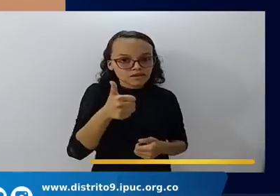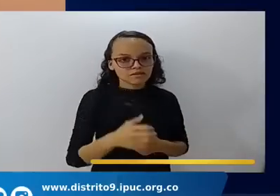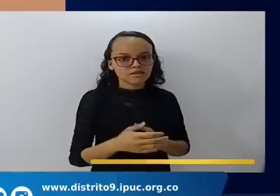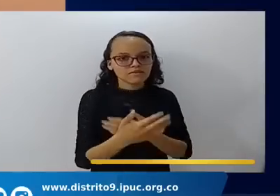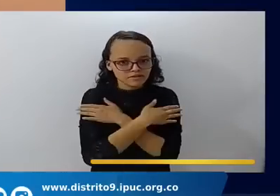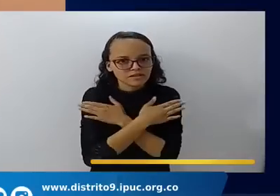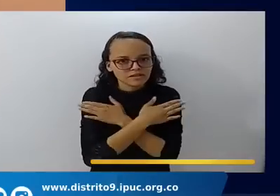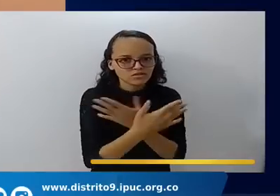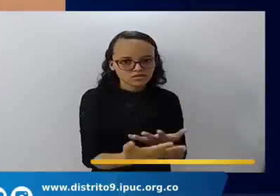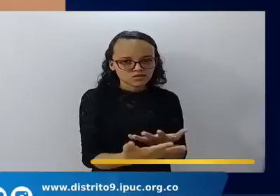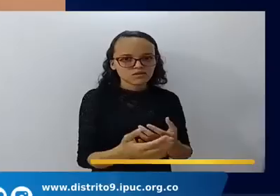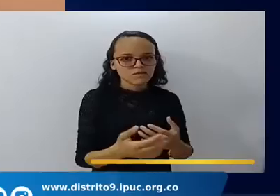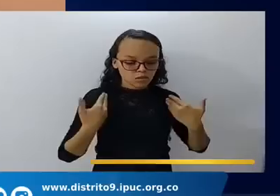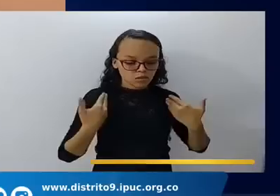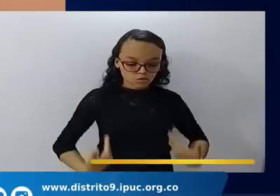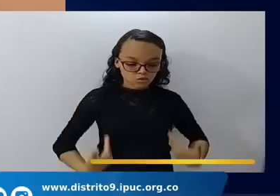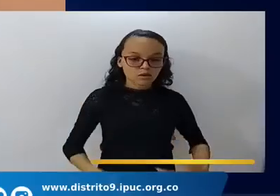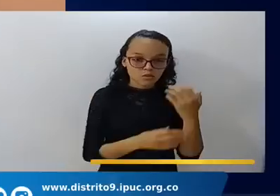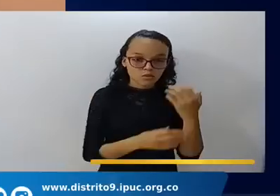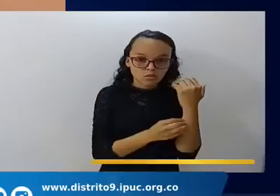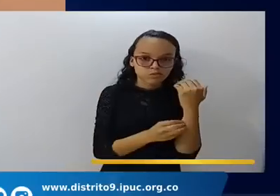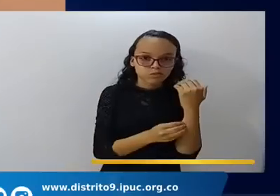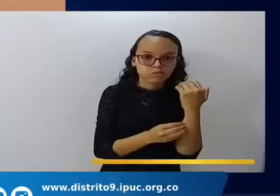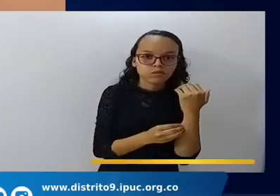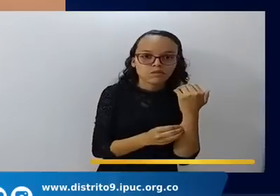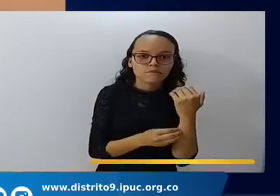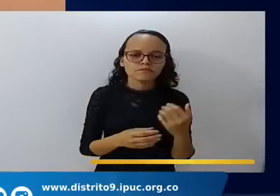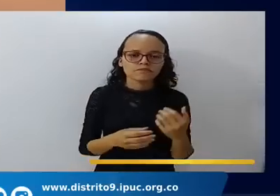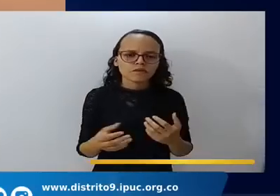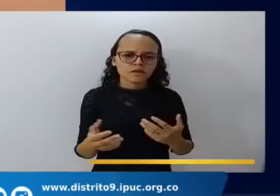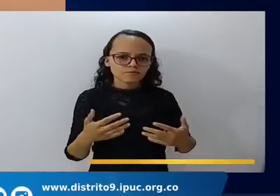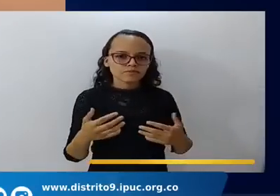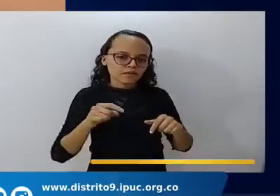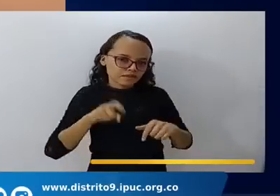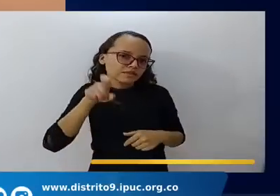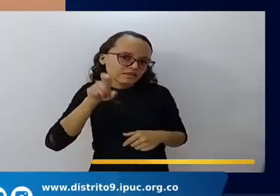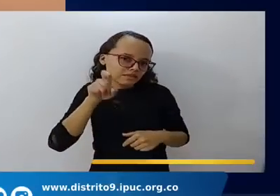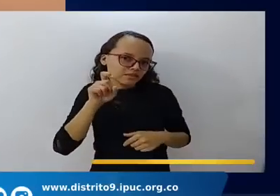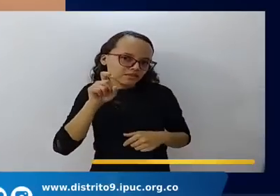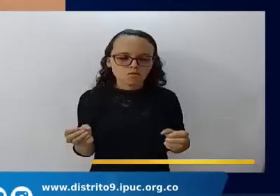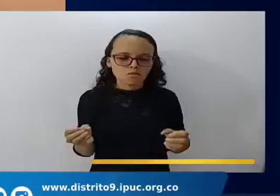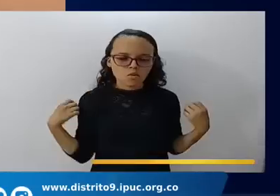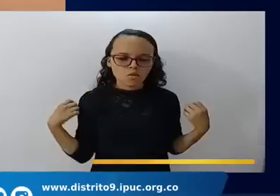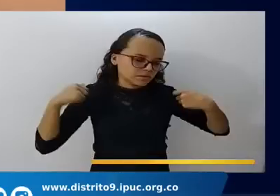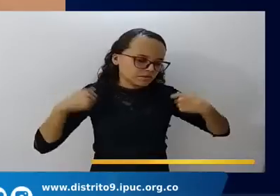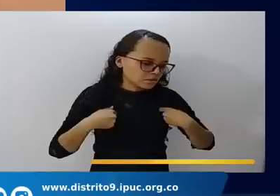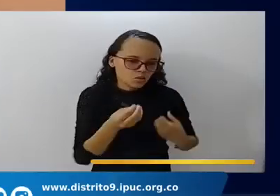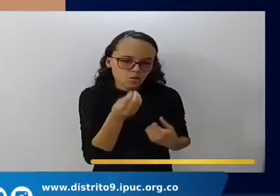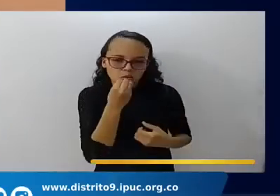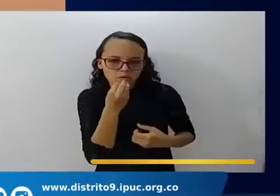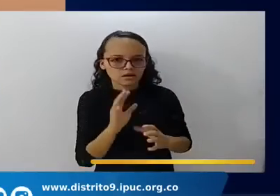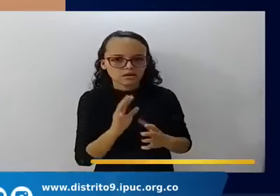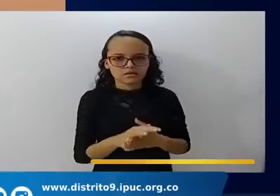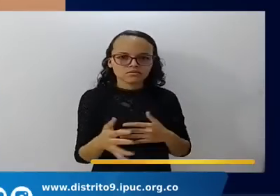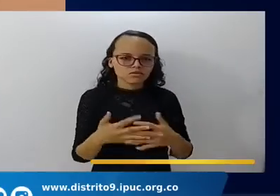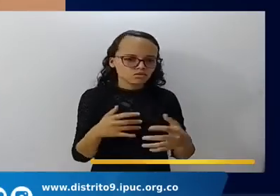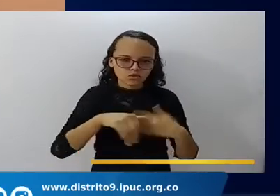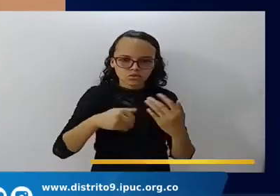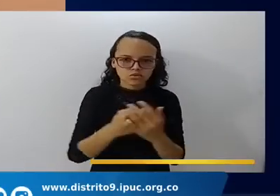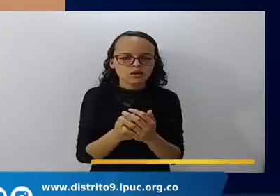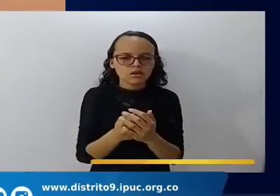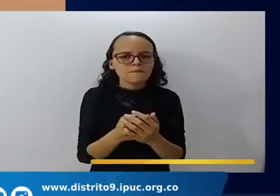de barro que necesita de estas cosas temporales. Pero no amarres tu corazón,